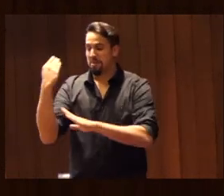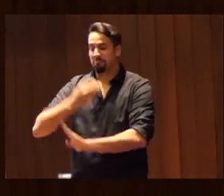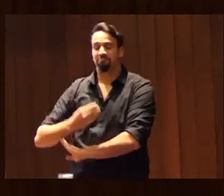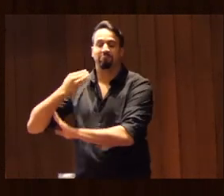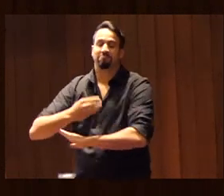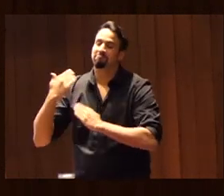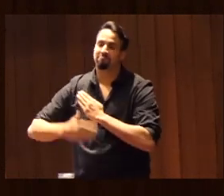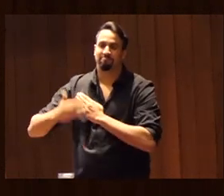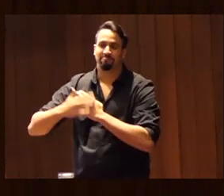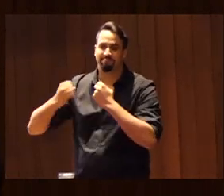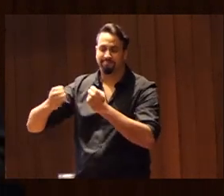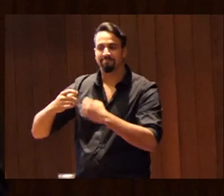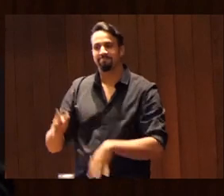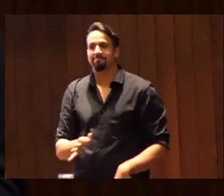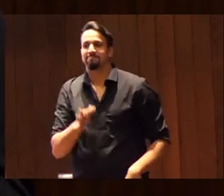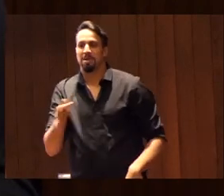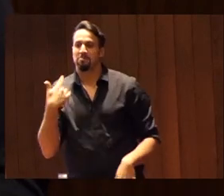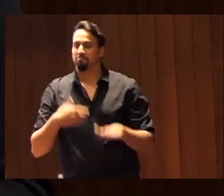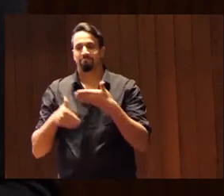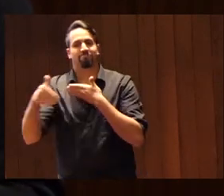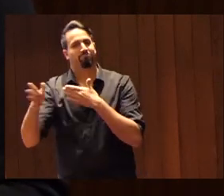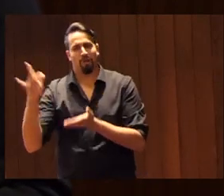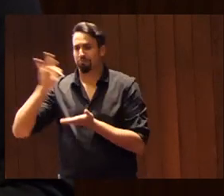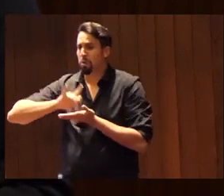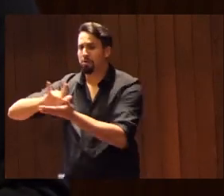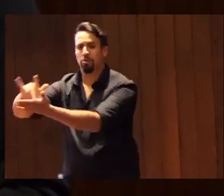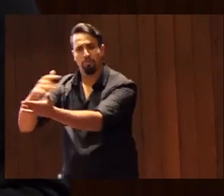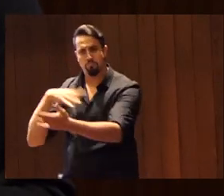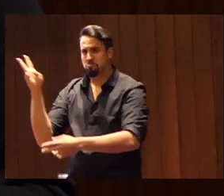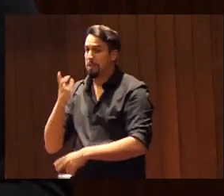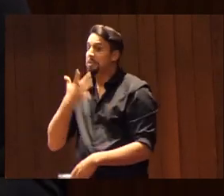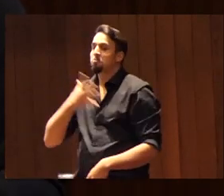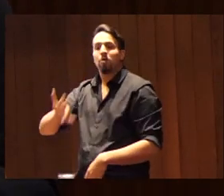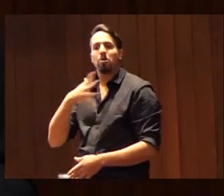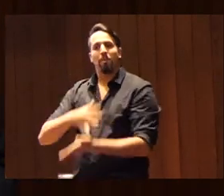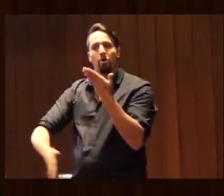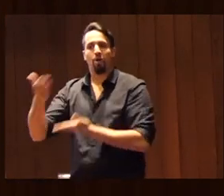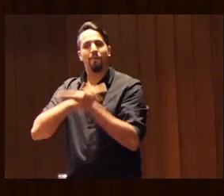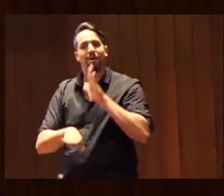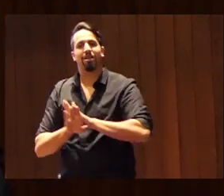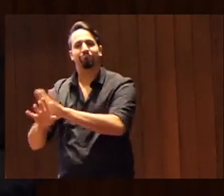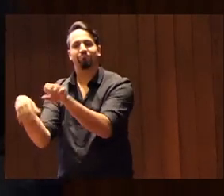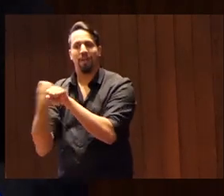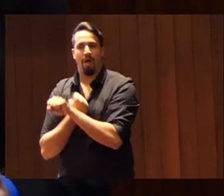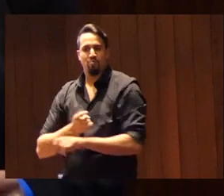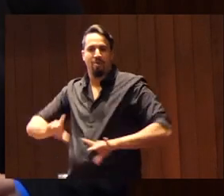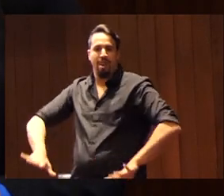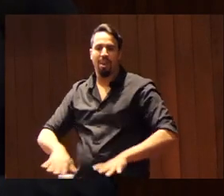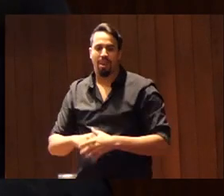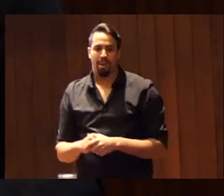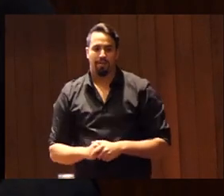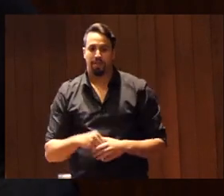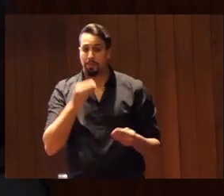cariño y que seguiré viniendo todas las veces que pueda y que podamos colaborar y seguir trabajando. Bien,